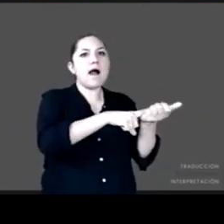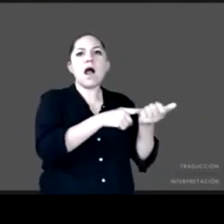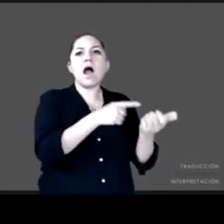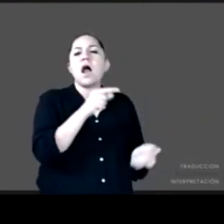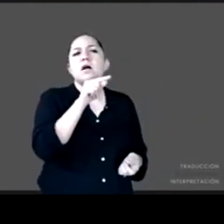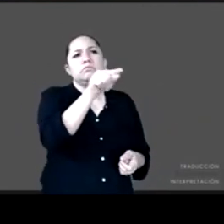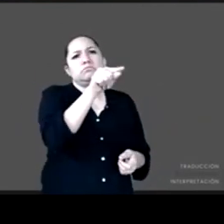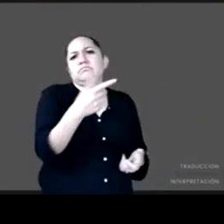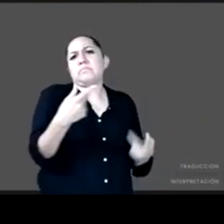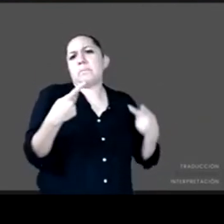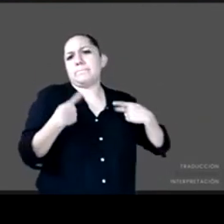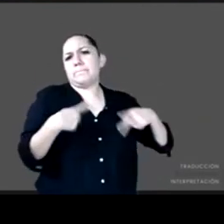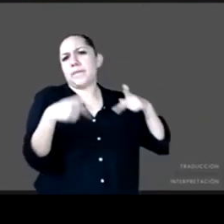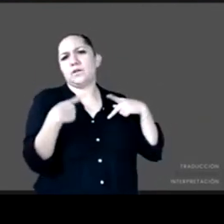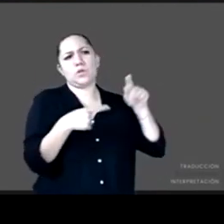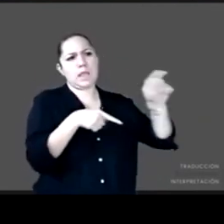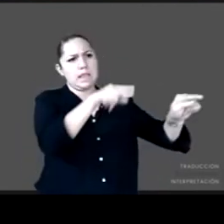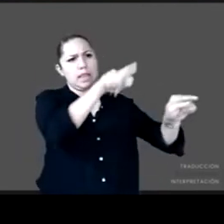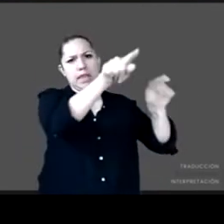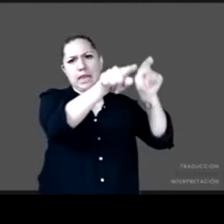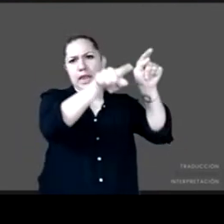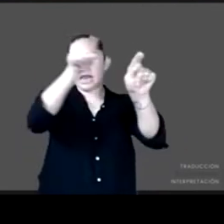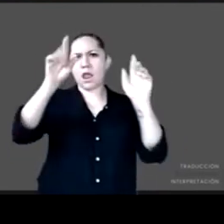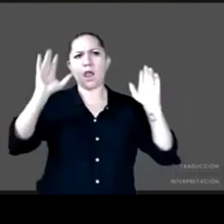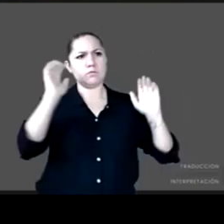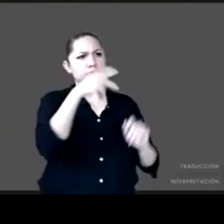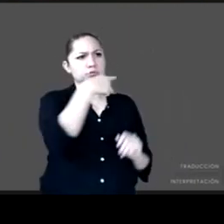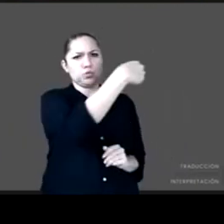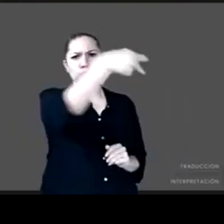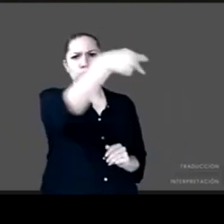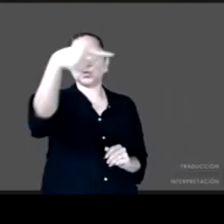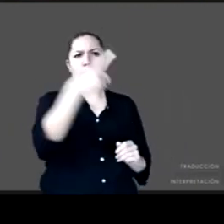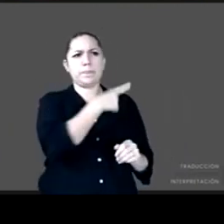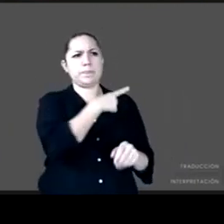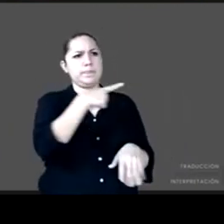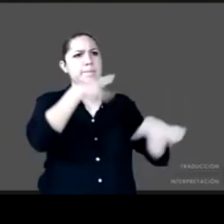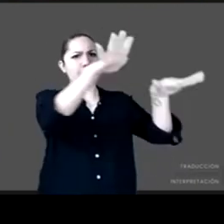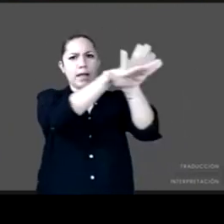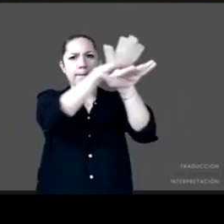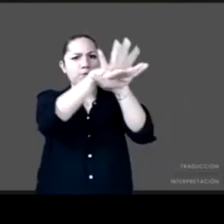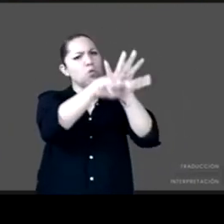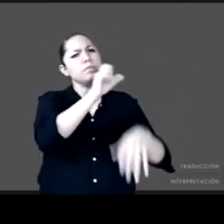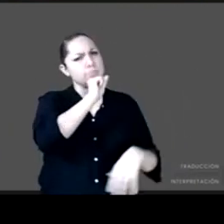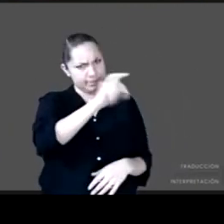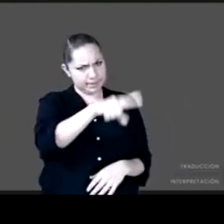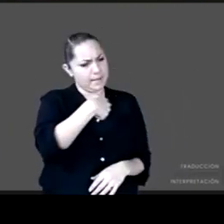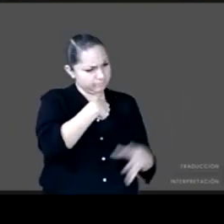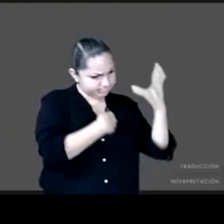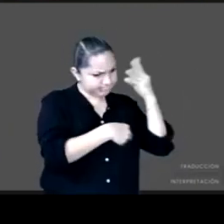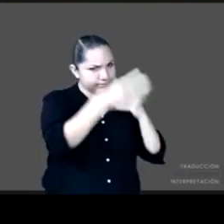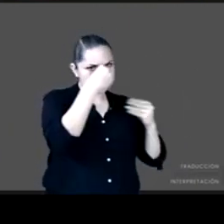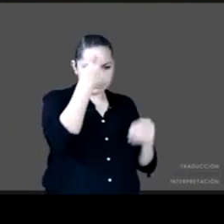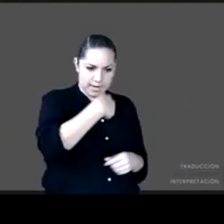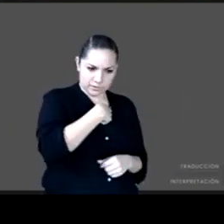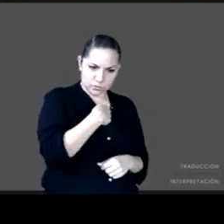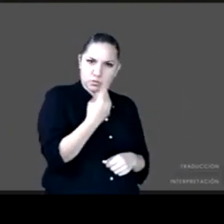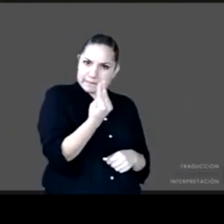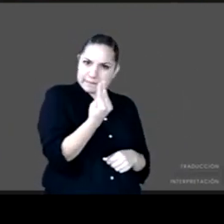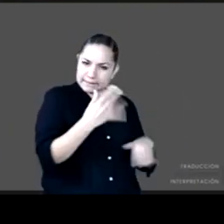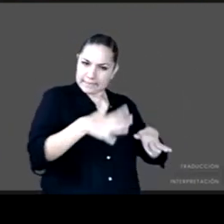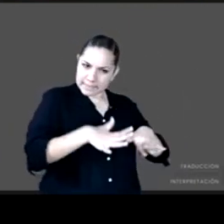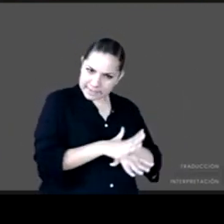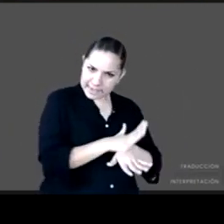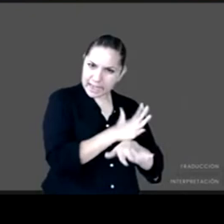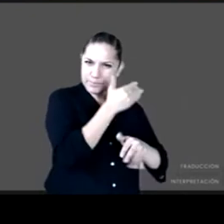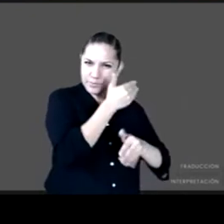sino que también ellos sean autores de su propio cambio en temas del presupuesto por ejemplo para impulsar todas estas acciones pues